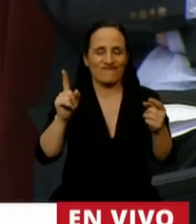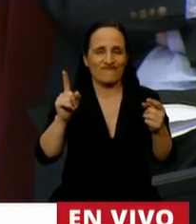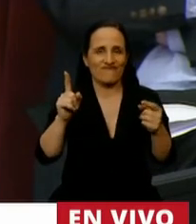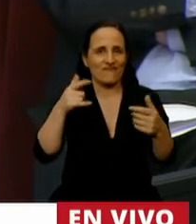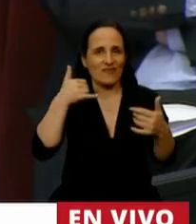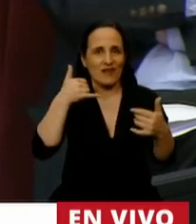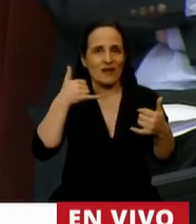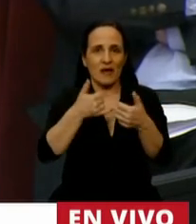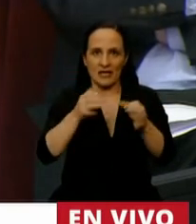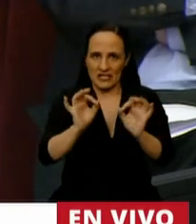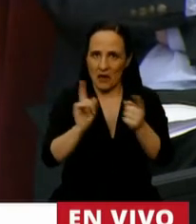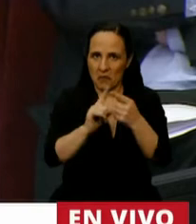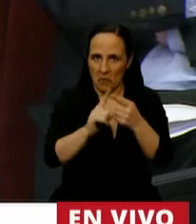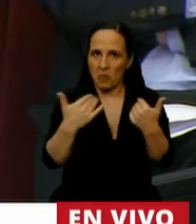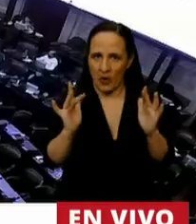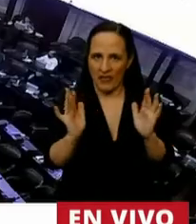teléfono le funciona.